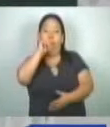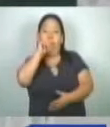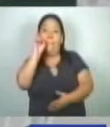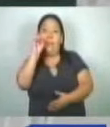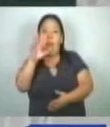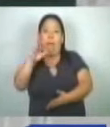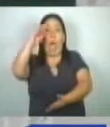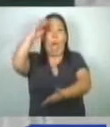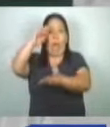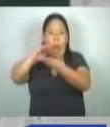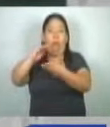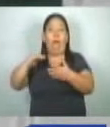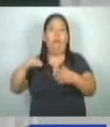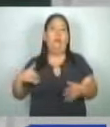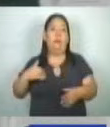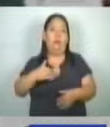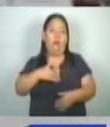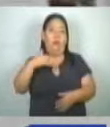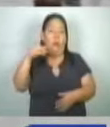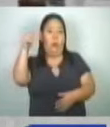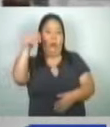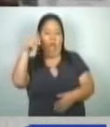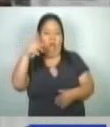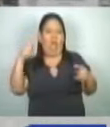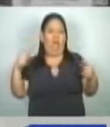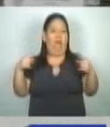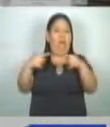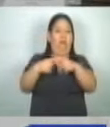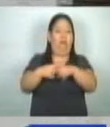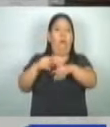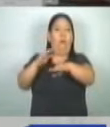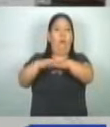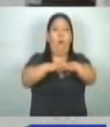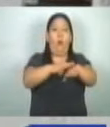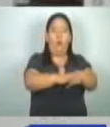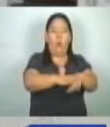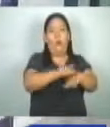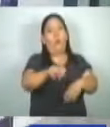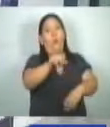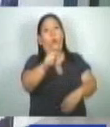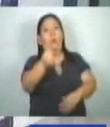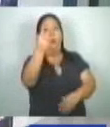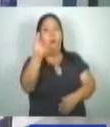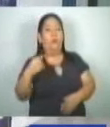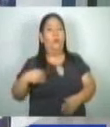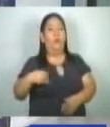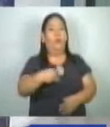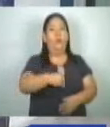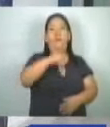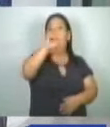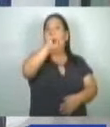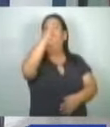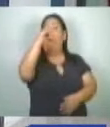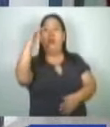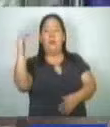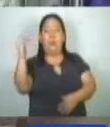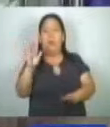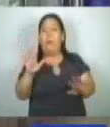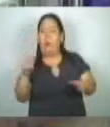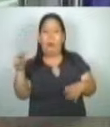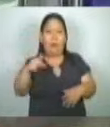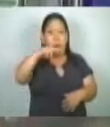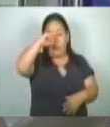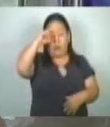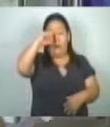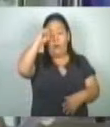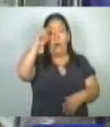sistema de salud es una medida que se contradice con la convocatoria a profesionales de la salud en el extranjero para elaborar en El Salvador,